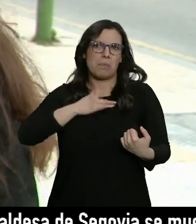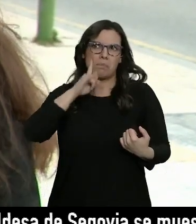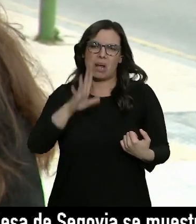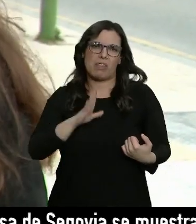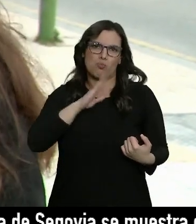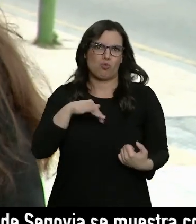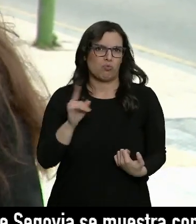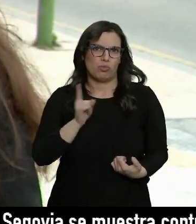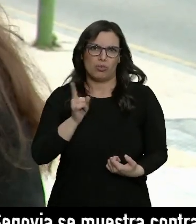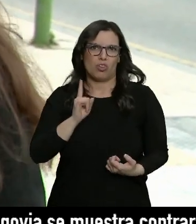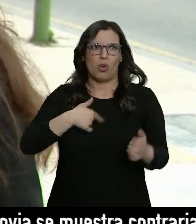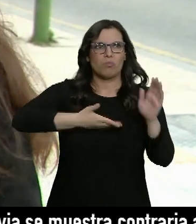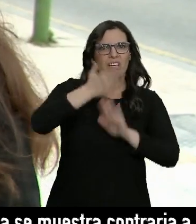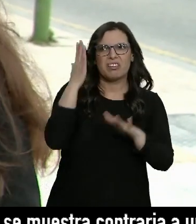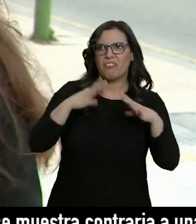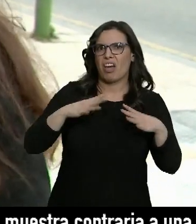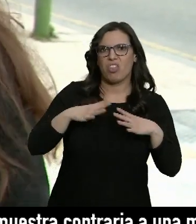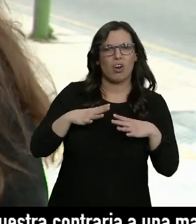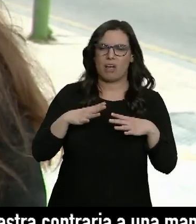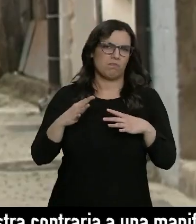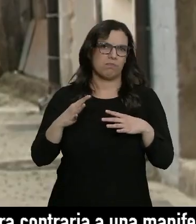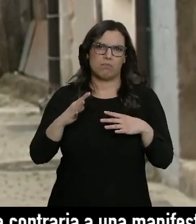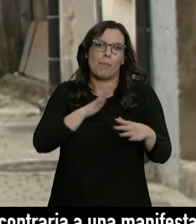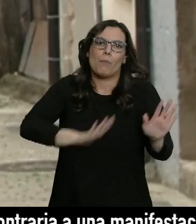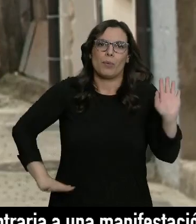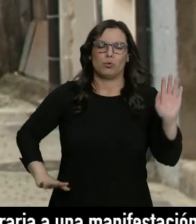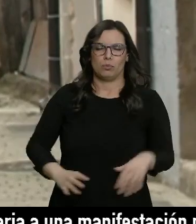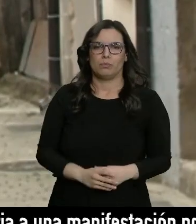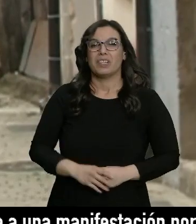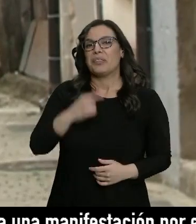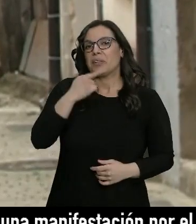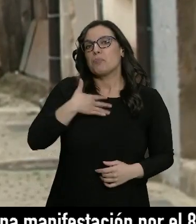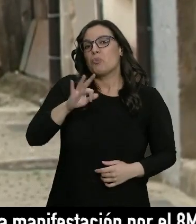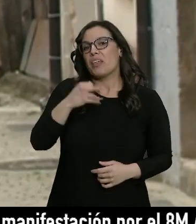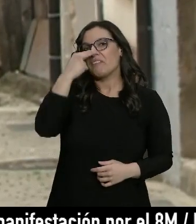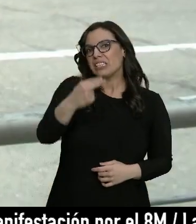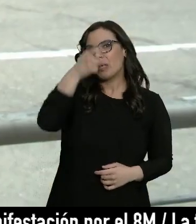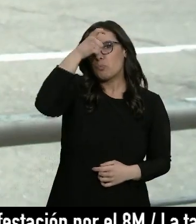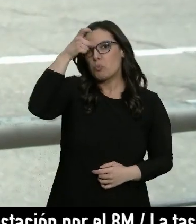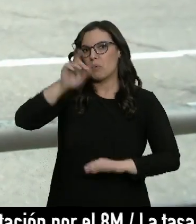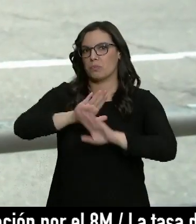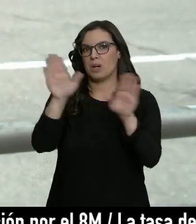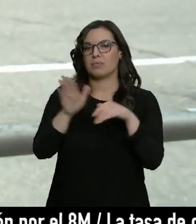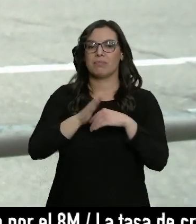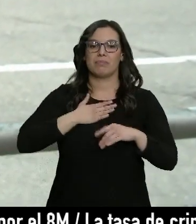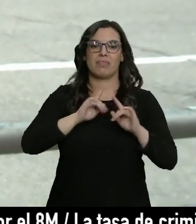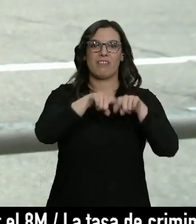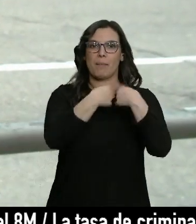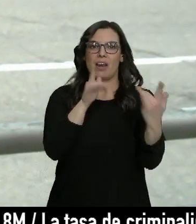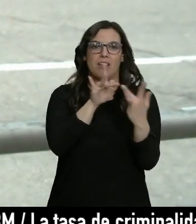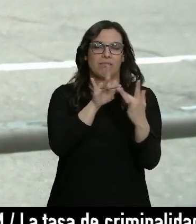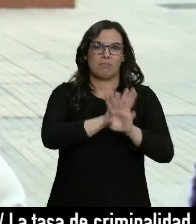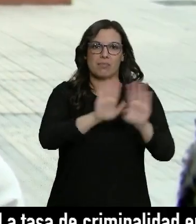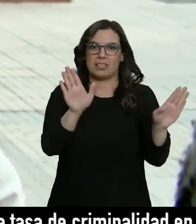parece conveniente irse ni de vacaciones ni nada por ahora. Como mucho dicen, visitas al pueblo. Ya estar con mi familia ahí ya,